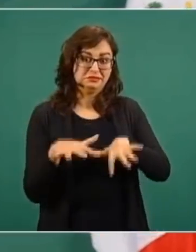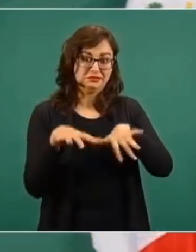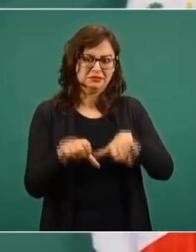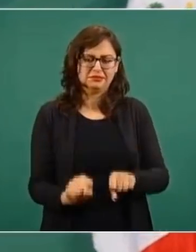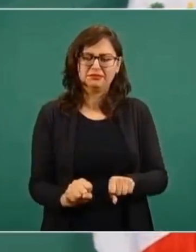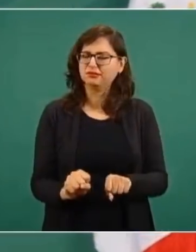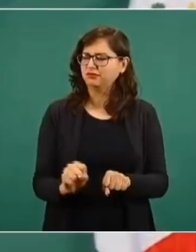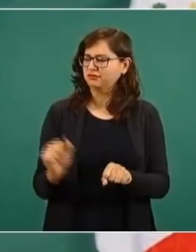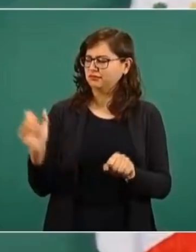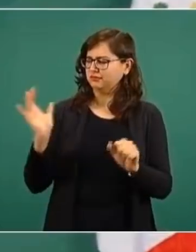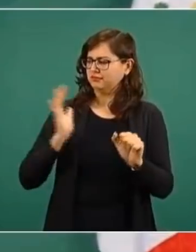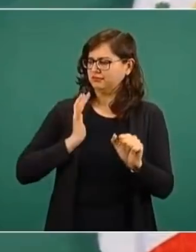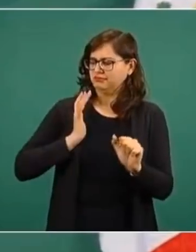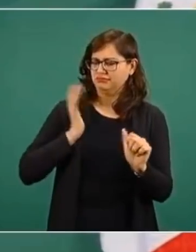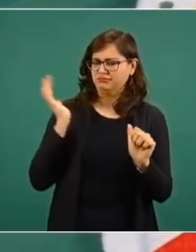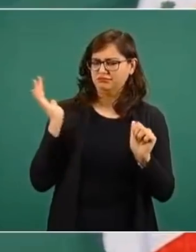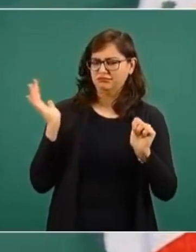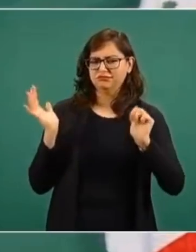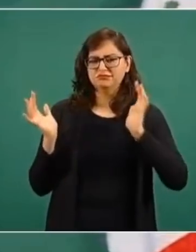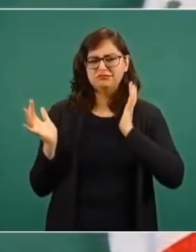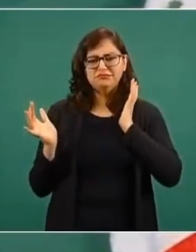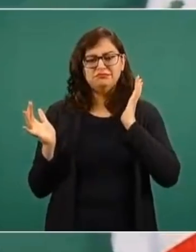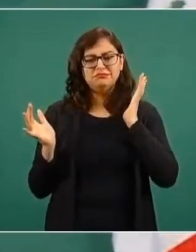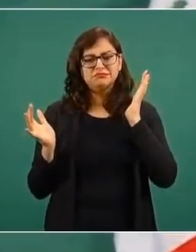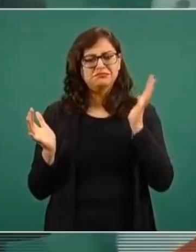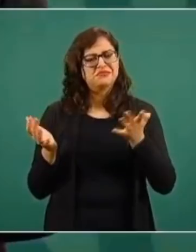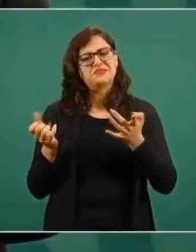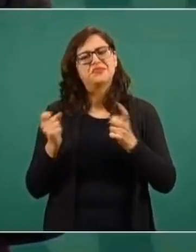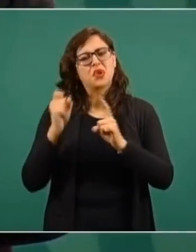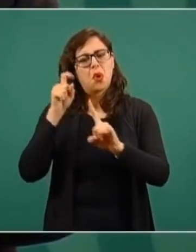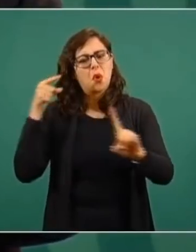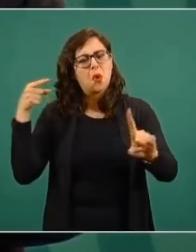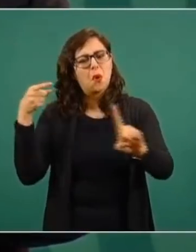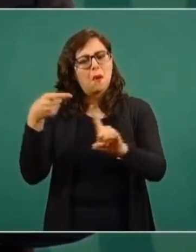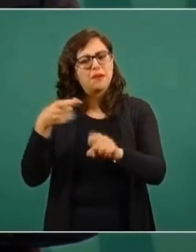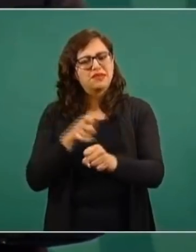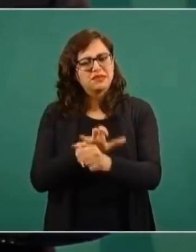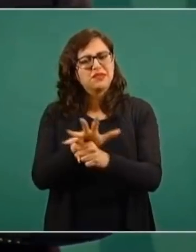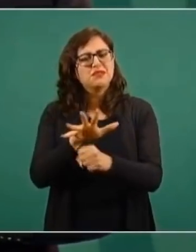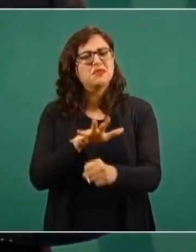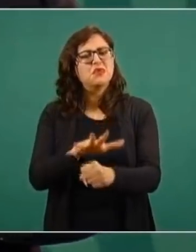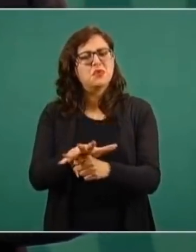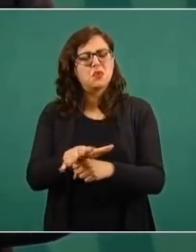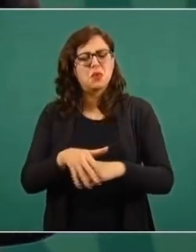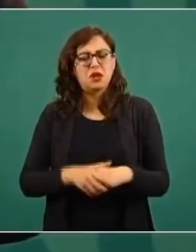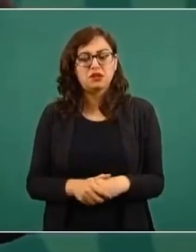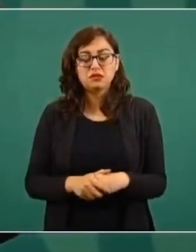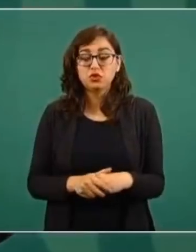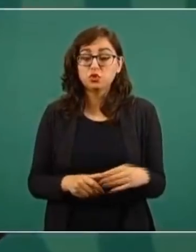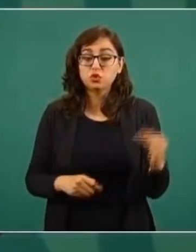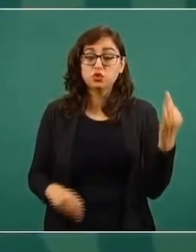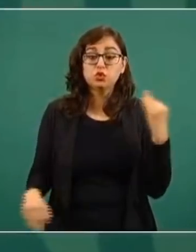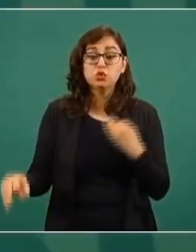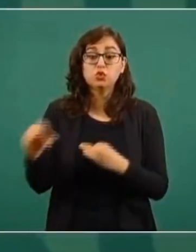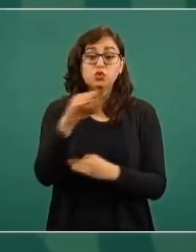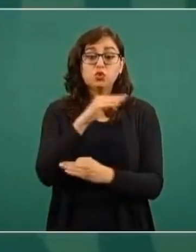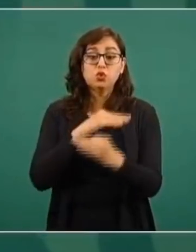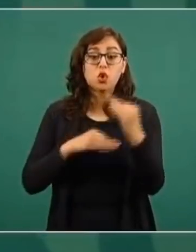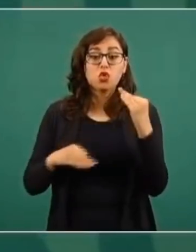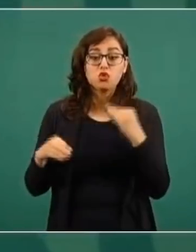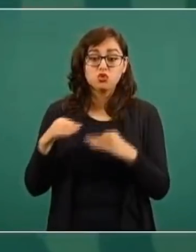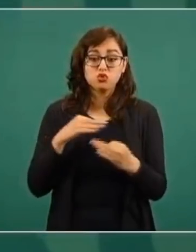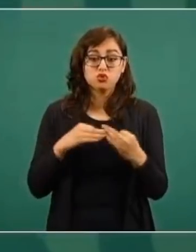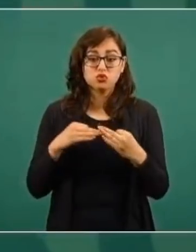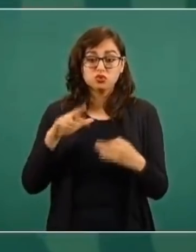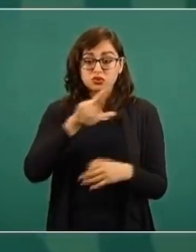era que todos hiciéramos lo propio, ofreciéramos disculpas a los pueblos originarios